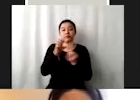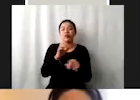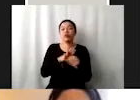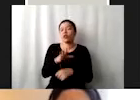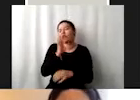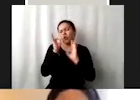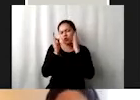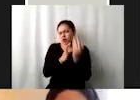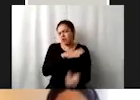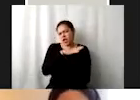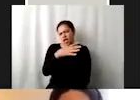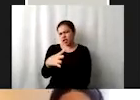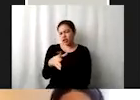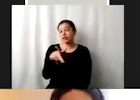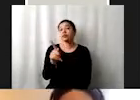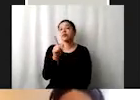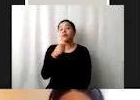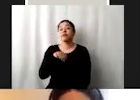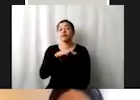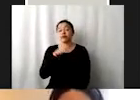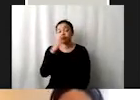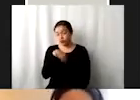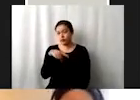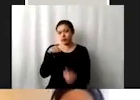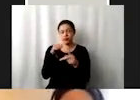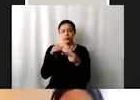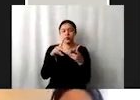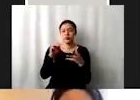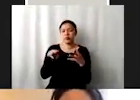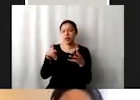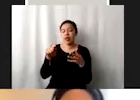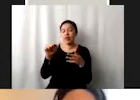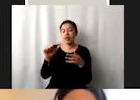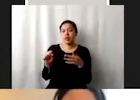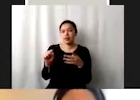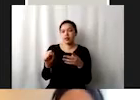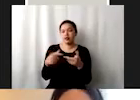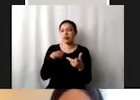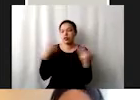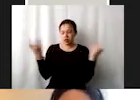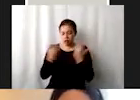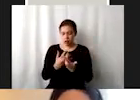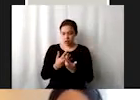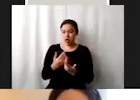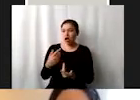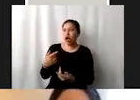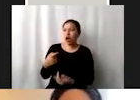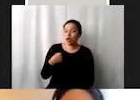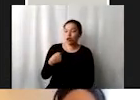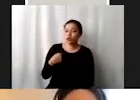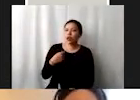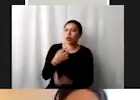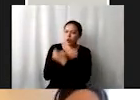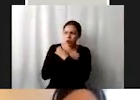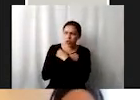generalizada, pero al momento que vayamos observando las metas, pues sí, aquellas que digan, ok, si a lo mejor en educación son